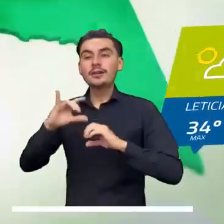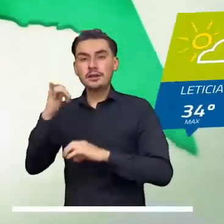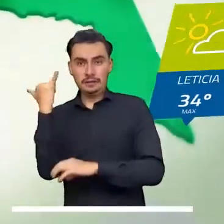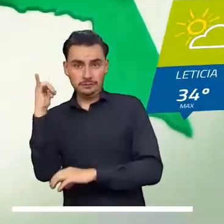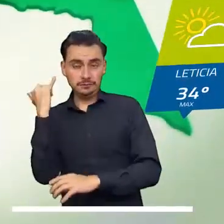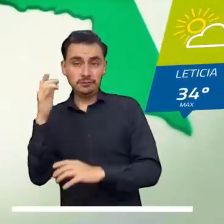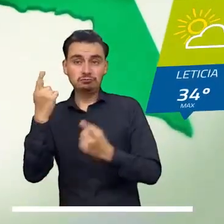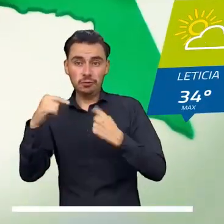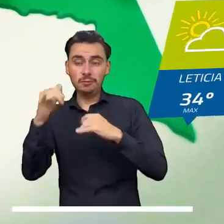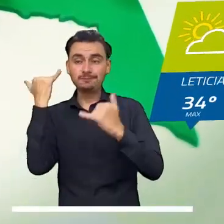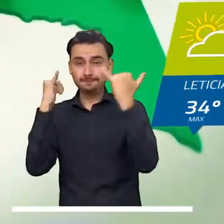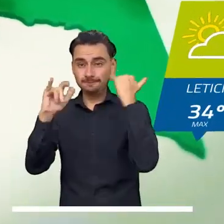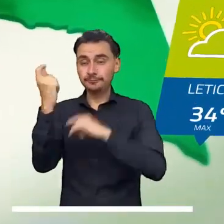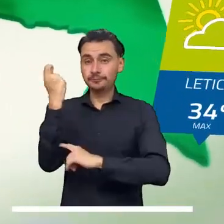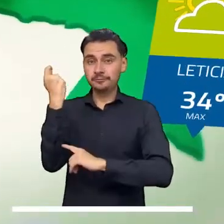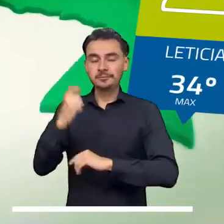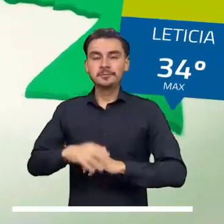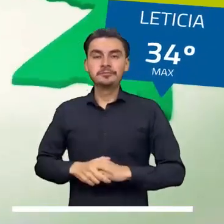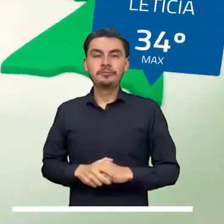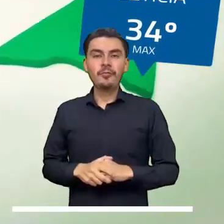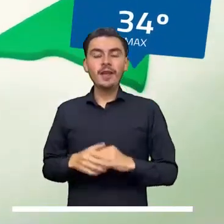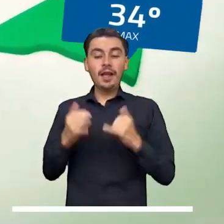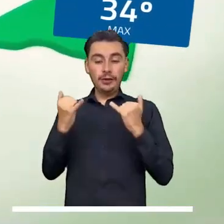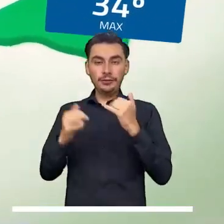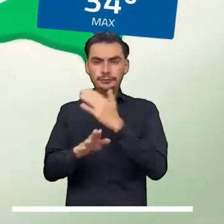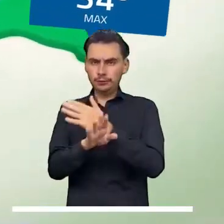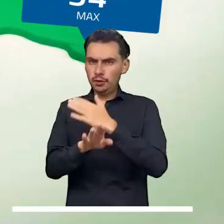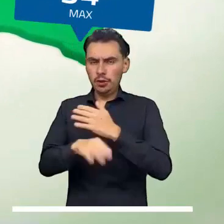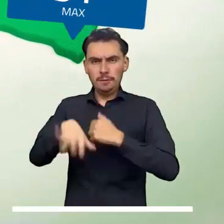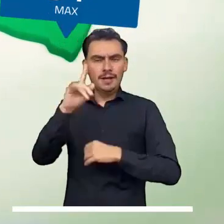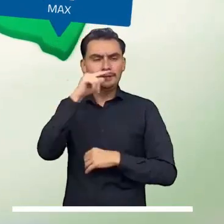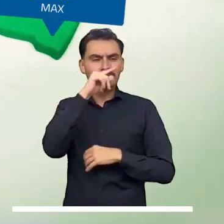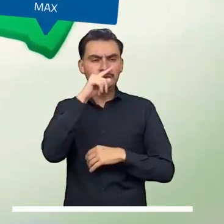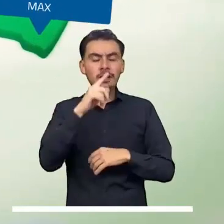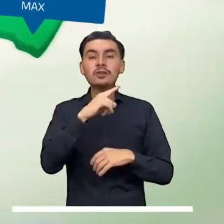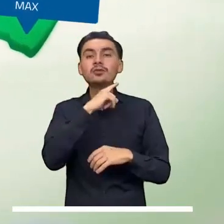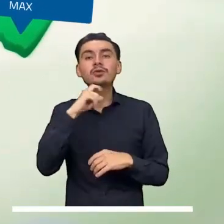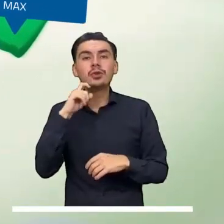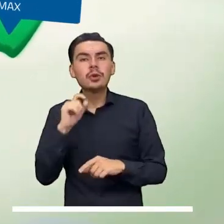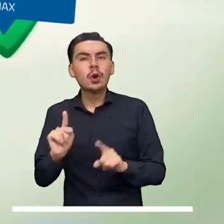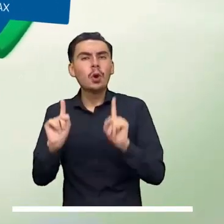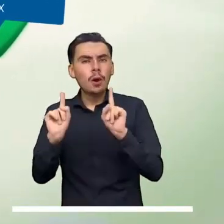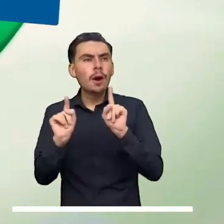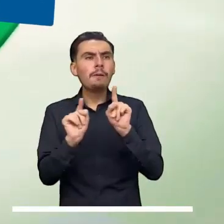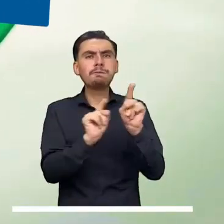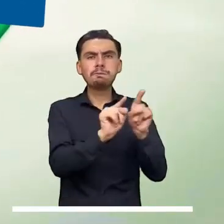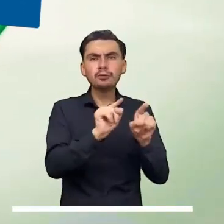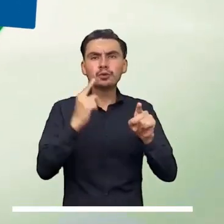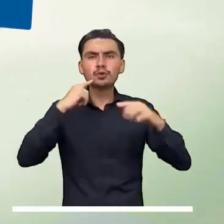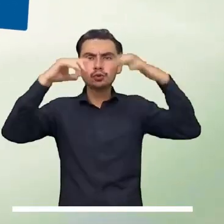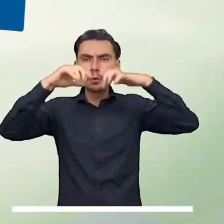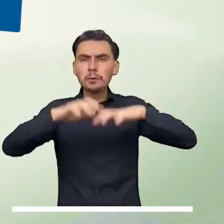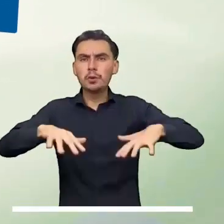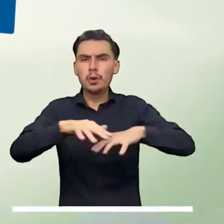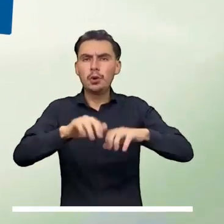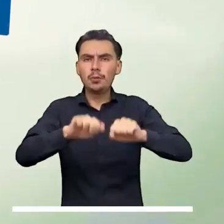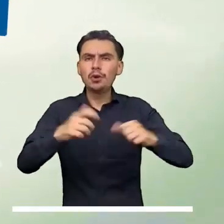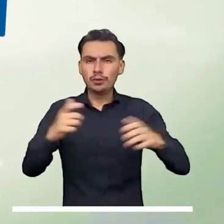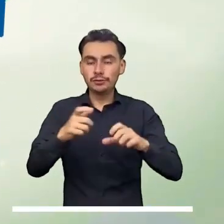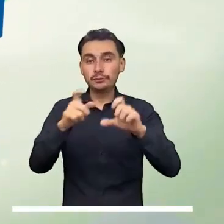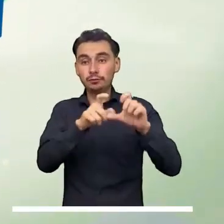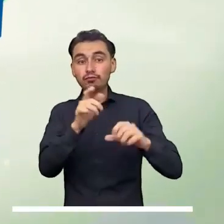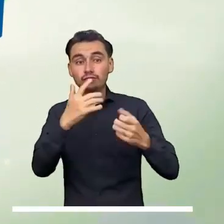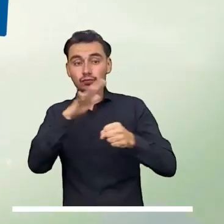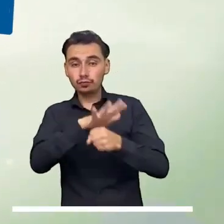Meta. El tiempo seco se mantendrá estable en la Amazonía, salvo por las lluvias menores que se proyectan en